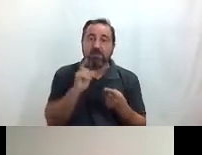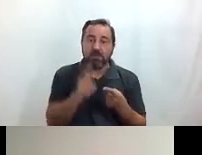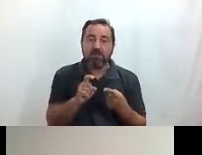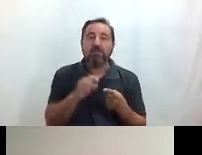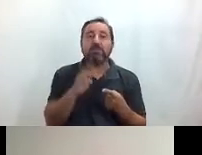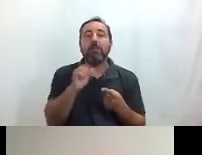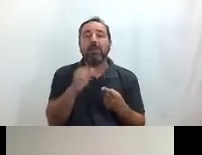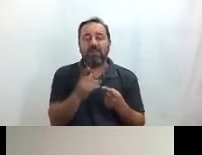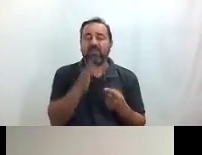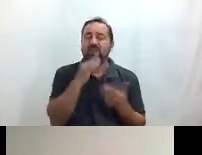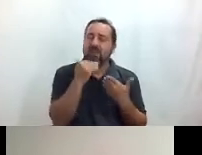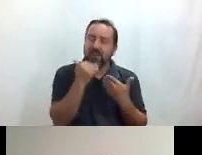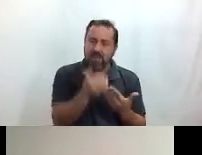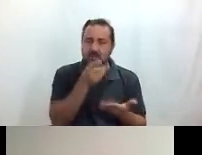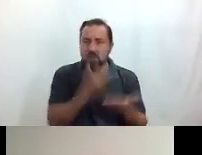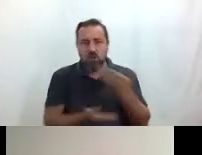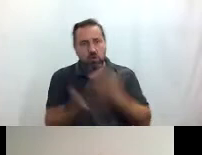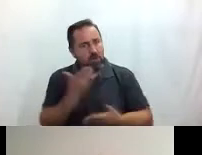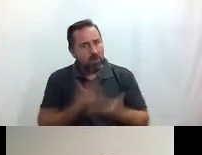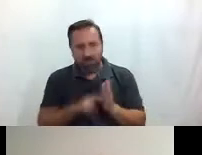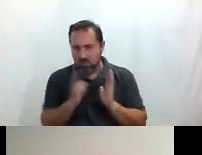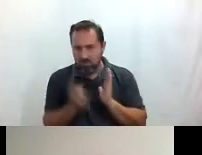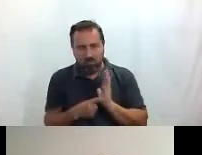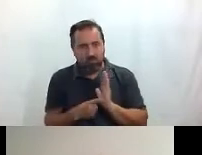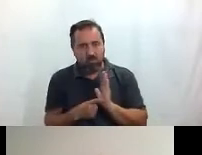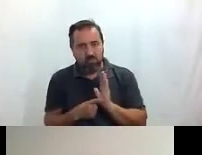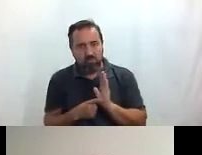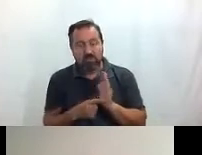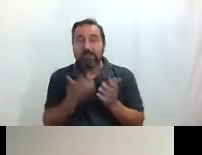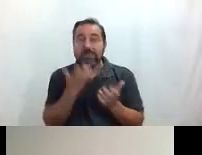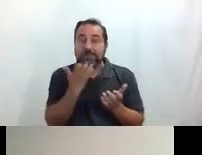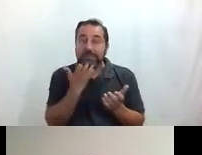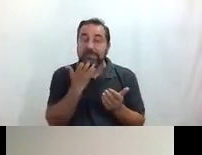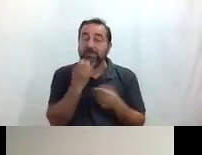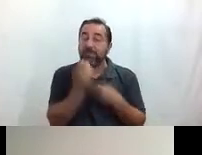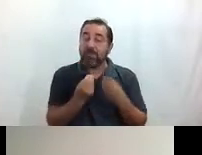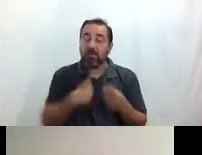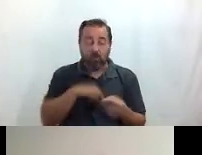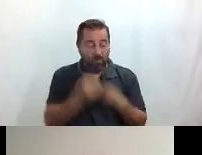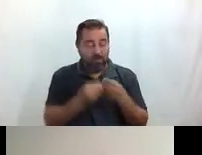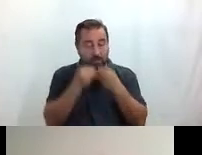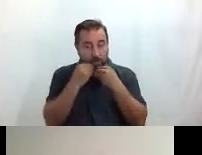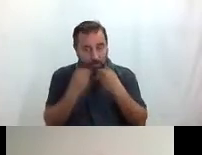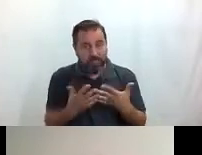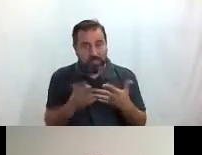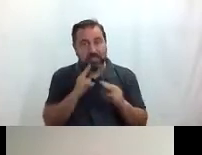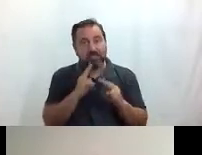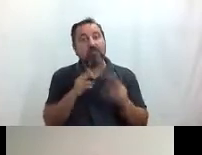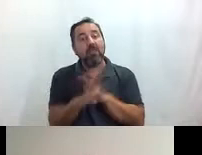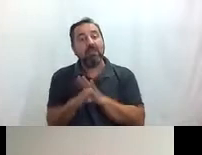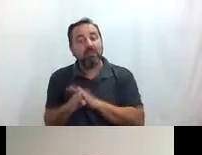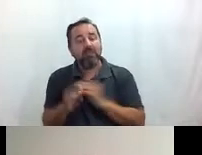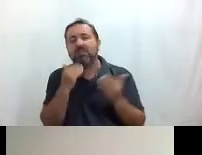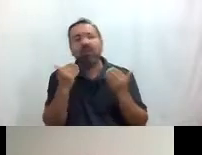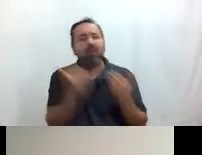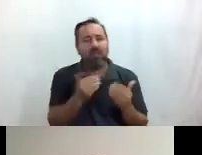Predif toda la colaboración o sea si si hacemos todo lo que hacemos bien en accesibilidad es gracias